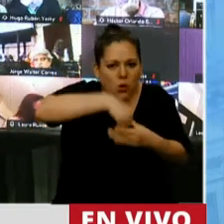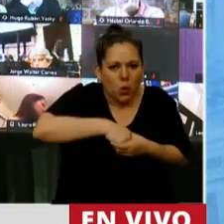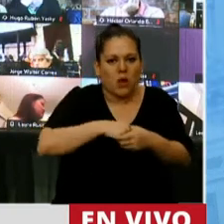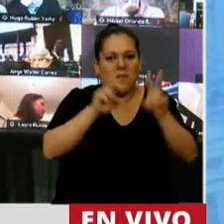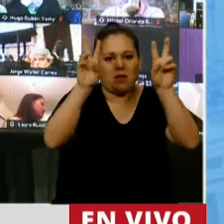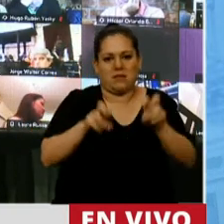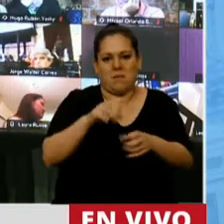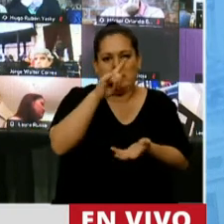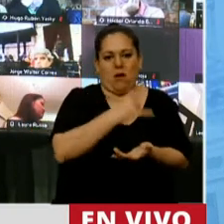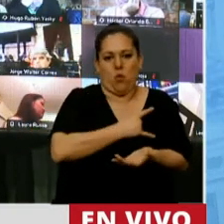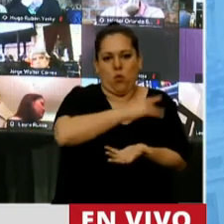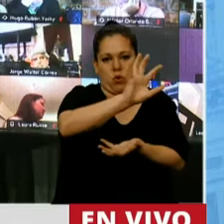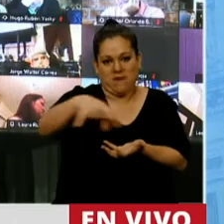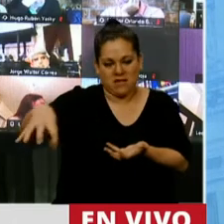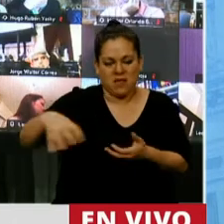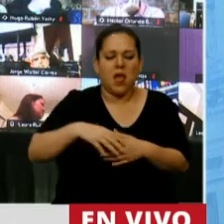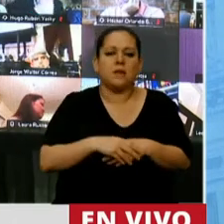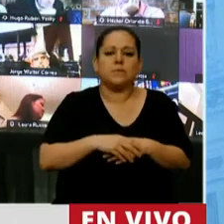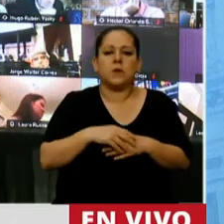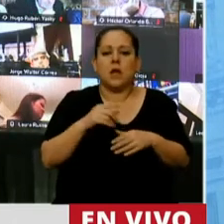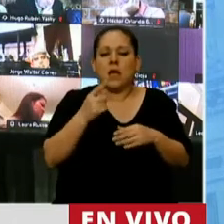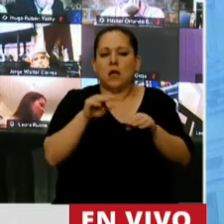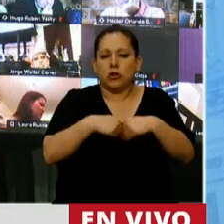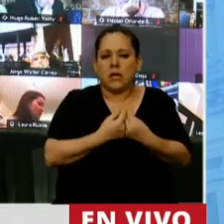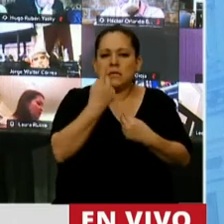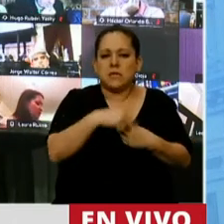Y ese presupuesto tuvo un crédito de 196